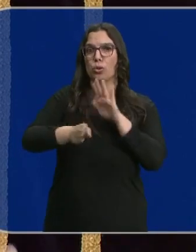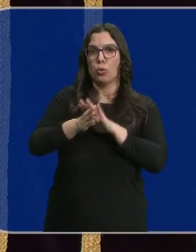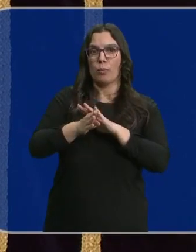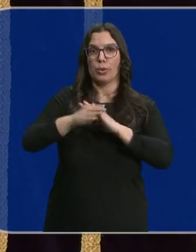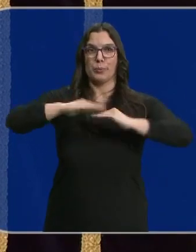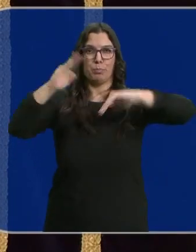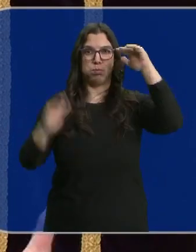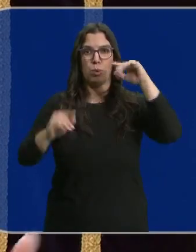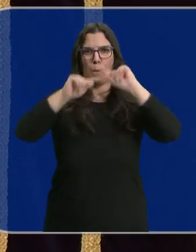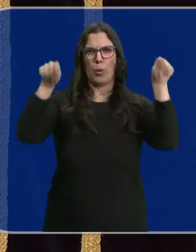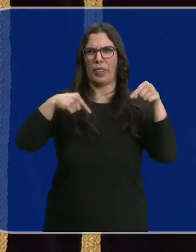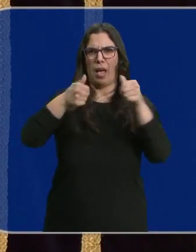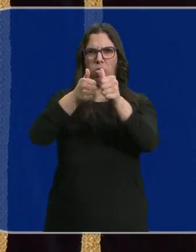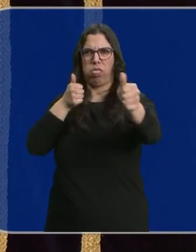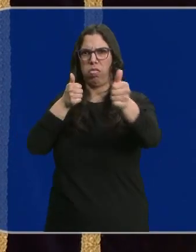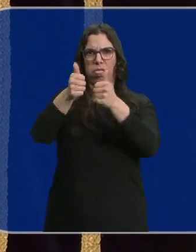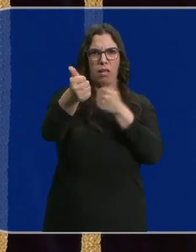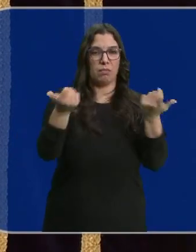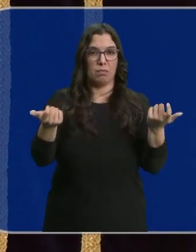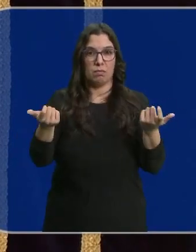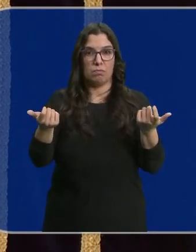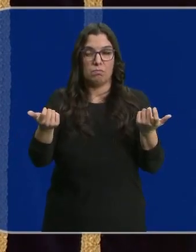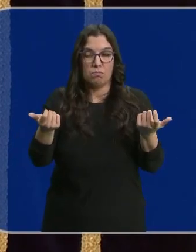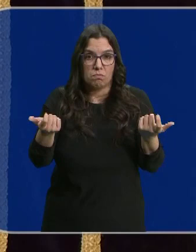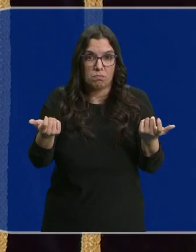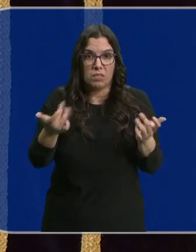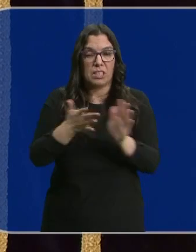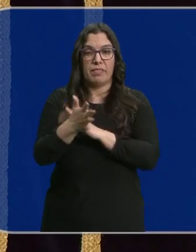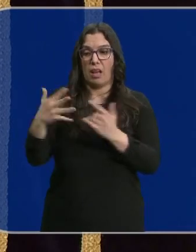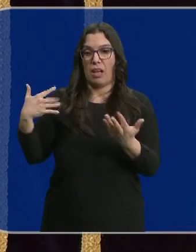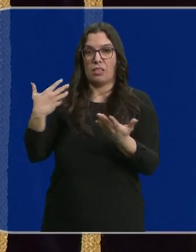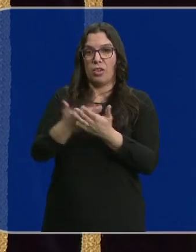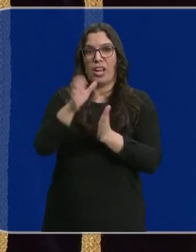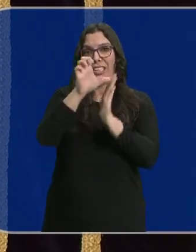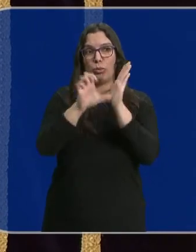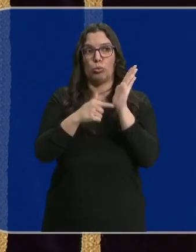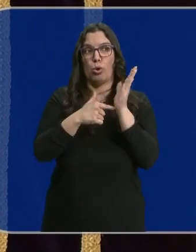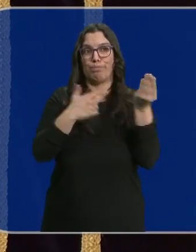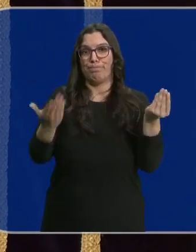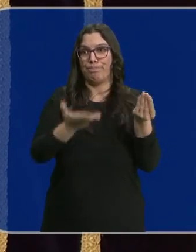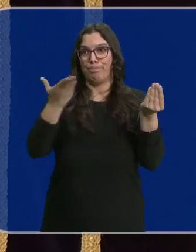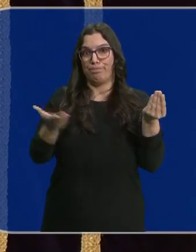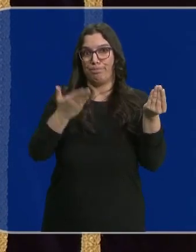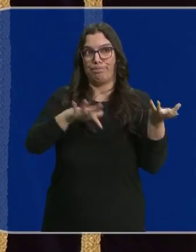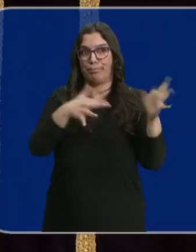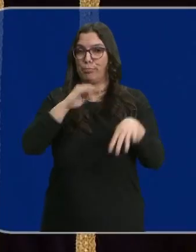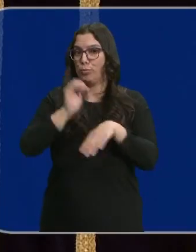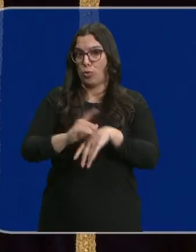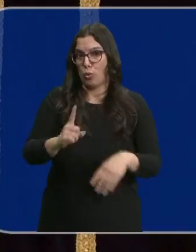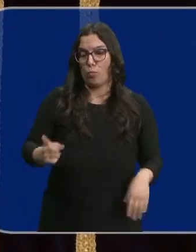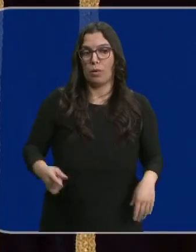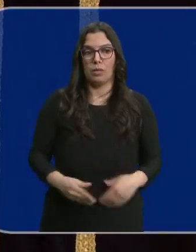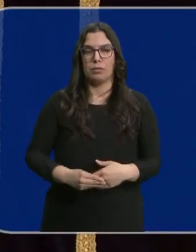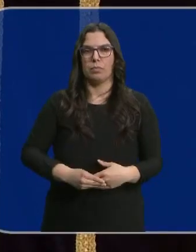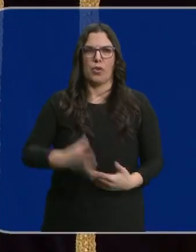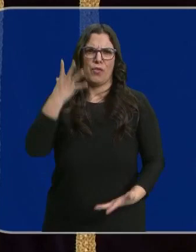teniendo esas desigualdades entre las provincias en una comunidad de provincias pues es que el estatuto no se está llevando a cabo. Hay un